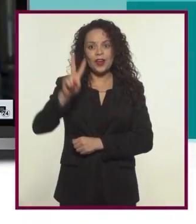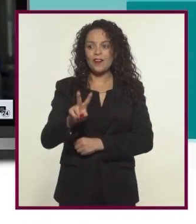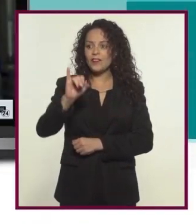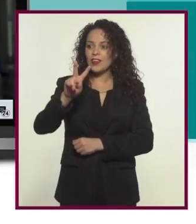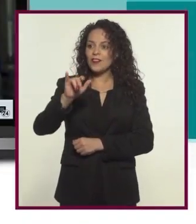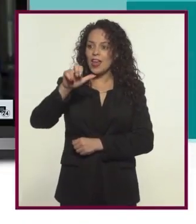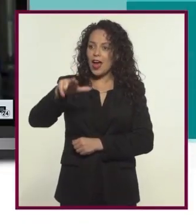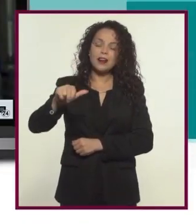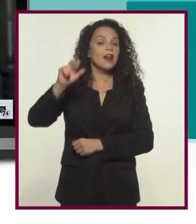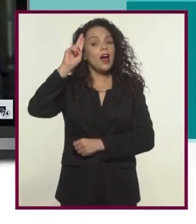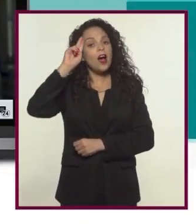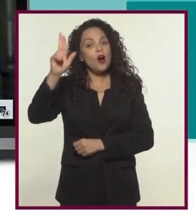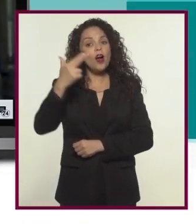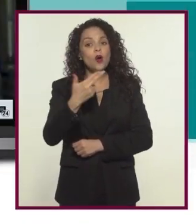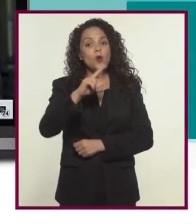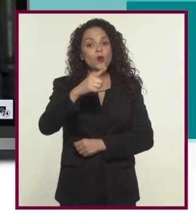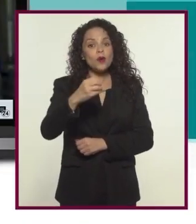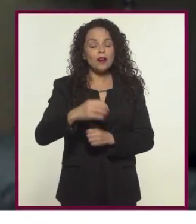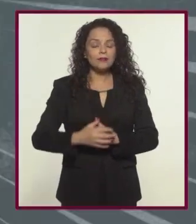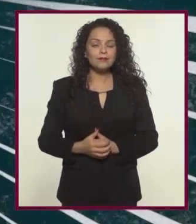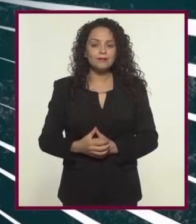Hola, Viviana. Hola, Hugo.